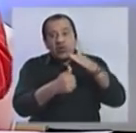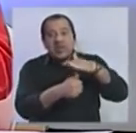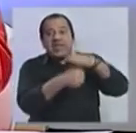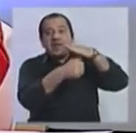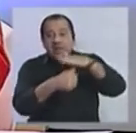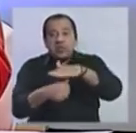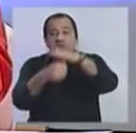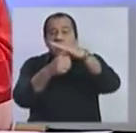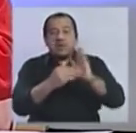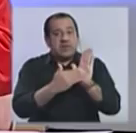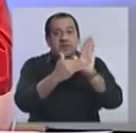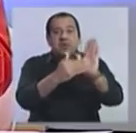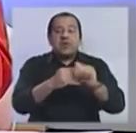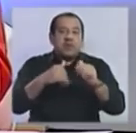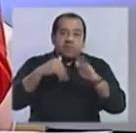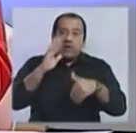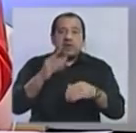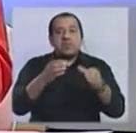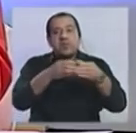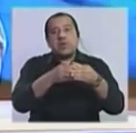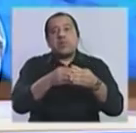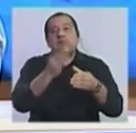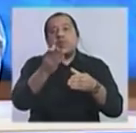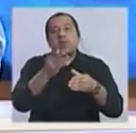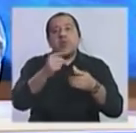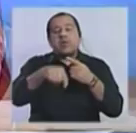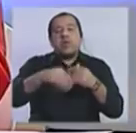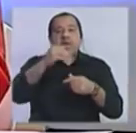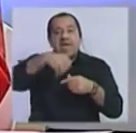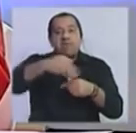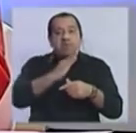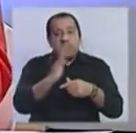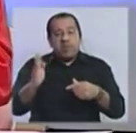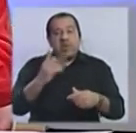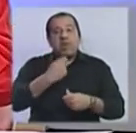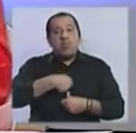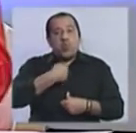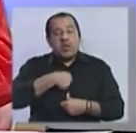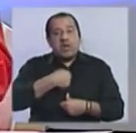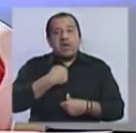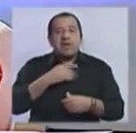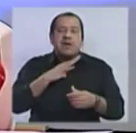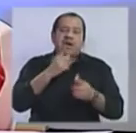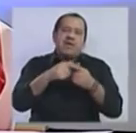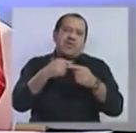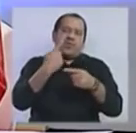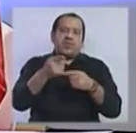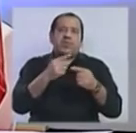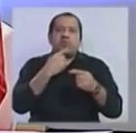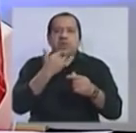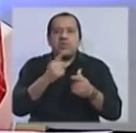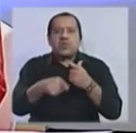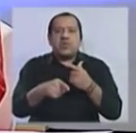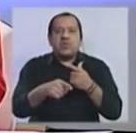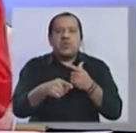más que el sector más votado sea encabezado por el expresidente Mujica, como es el MPP, se han dado otros casos. Uno, precisamente,